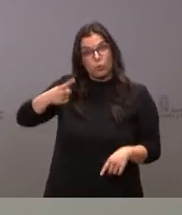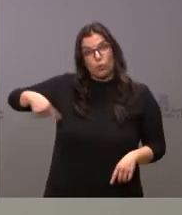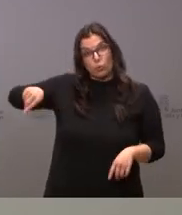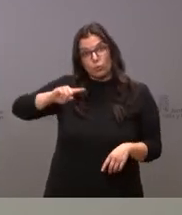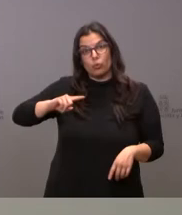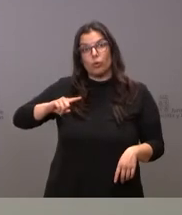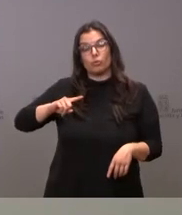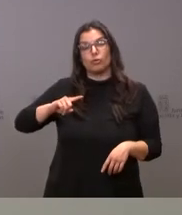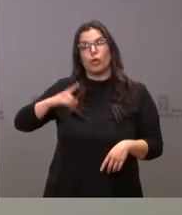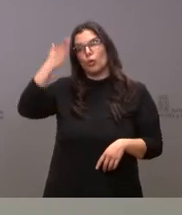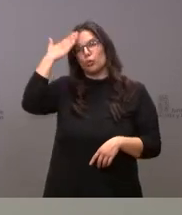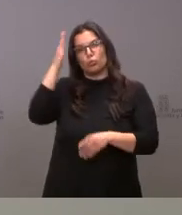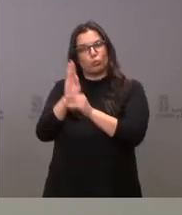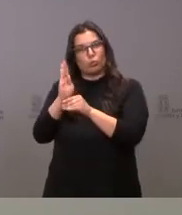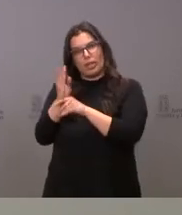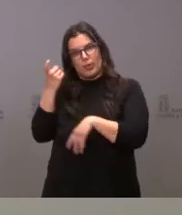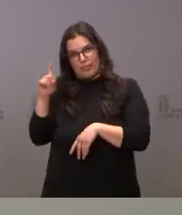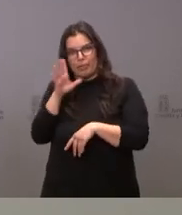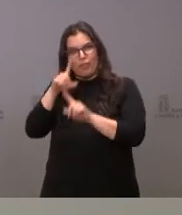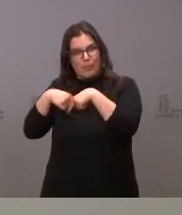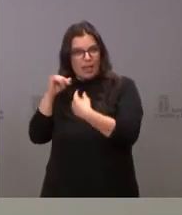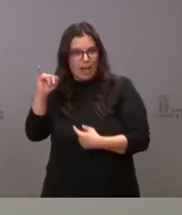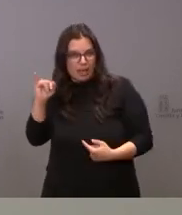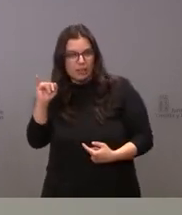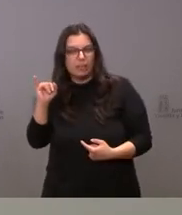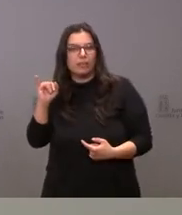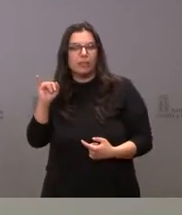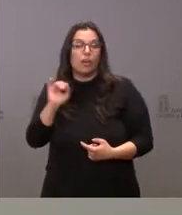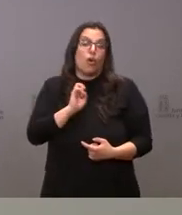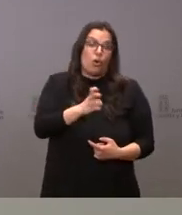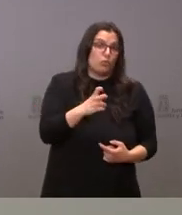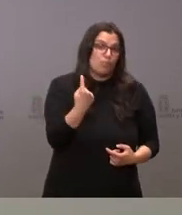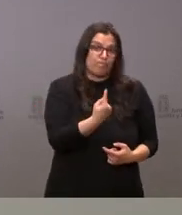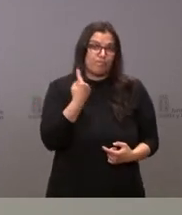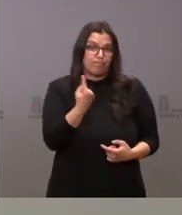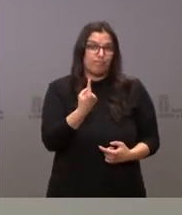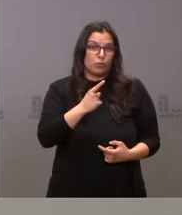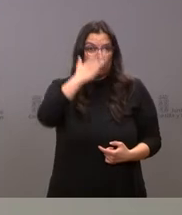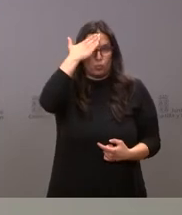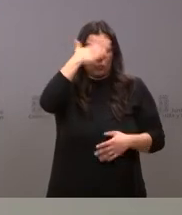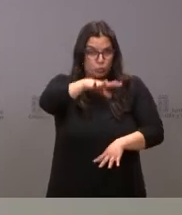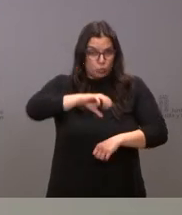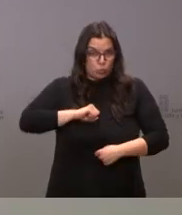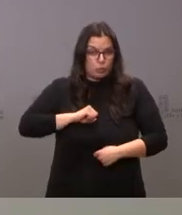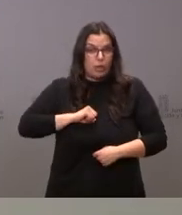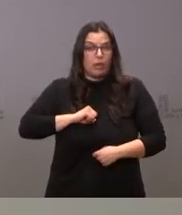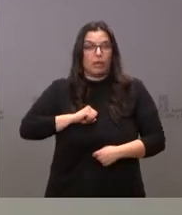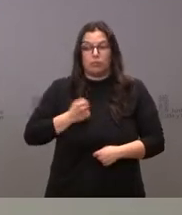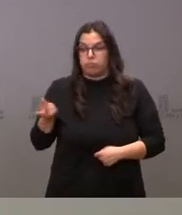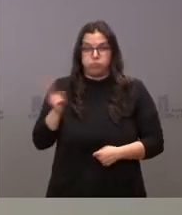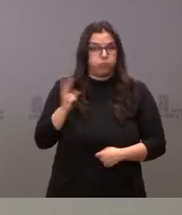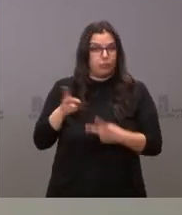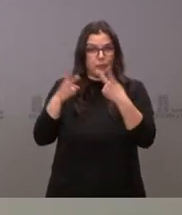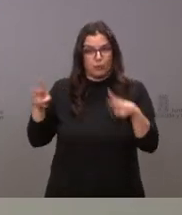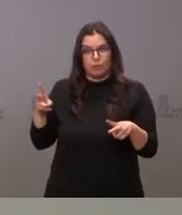objeto del sistema de tutela, vienen con sus familias, pero otros, que sí que lo son, y tanto los que son como los que no son,